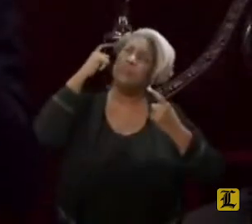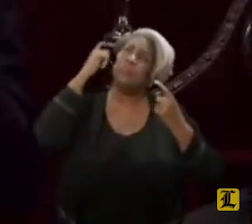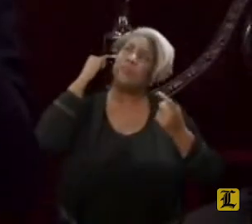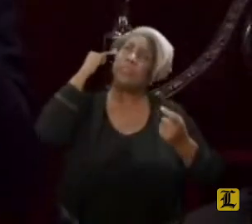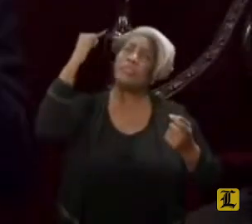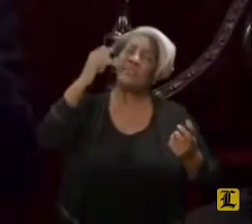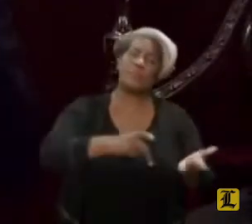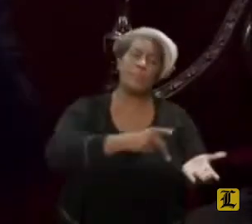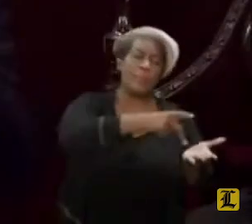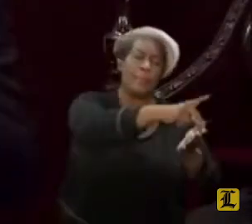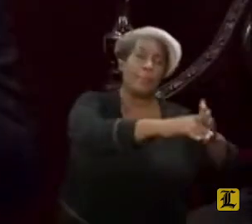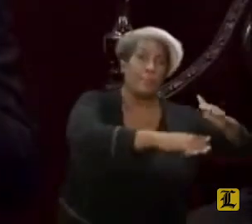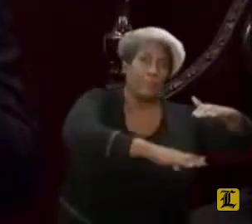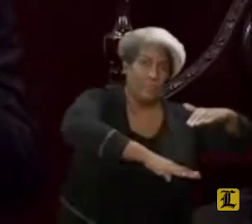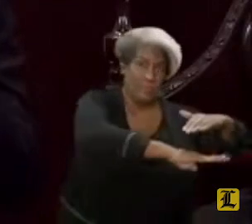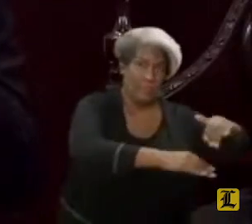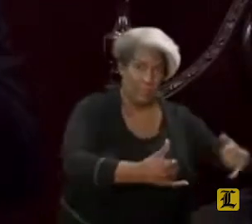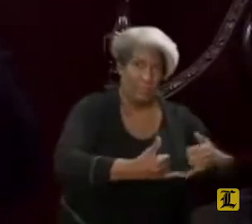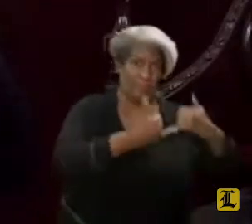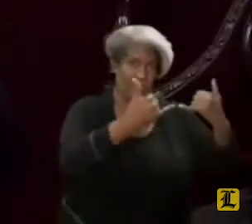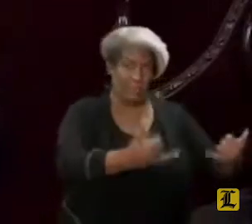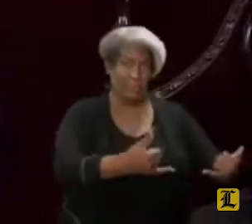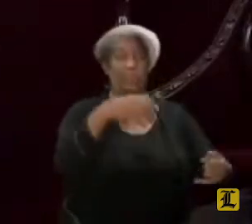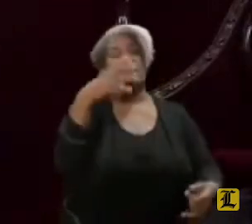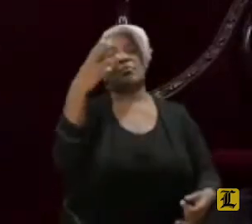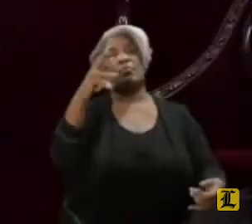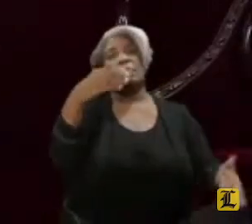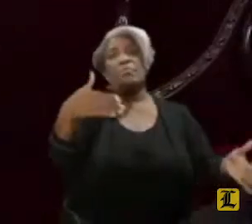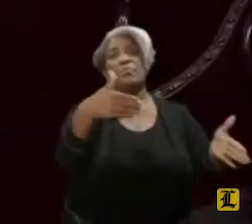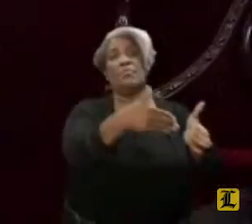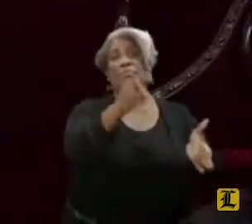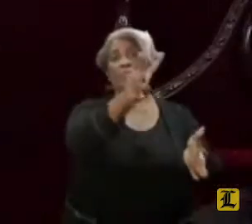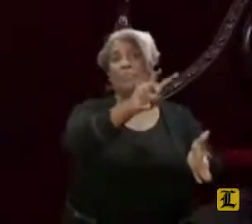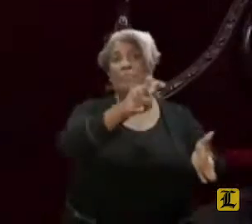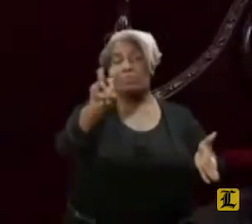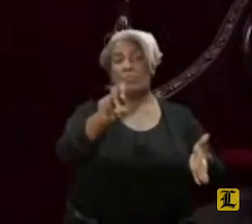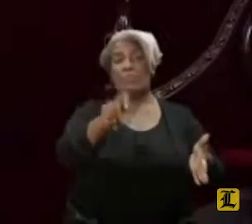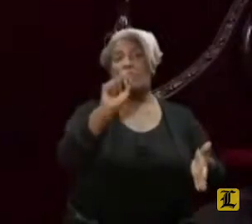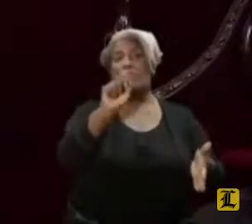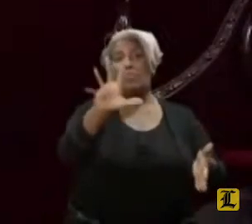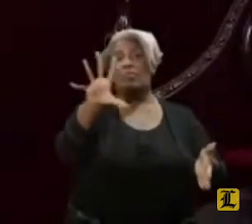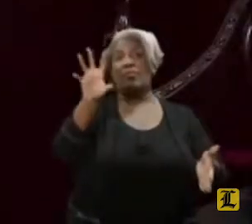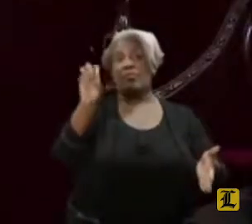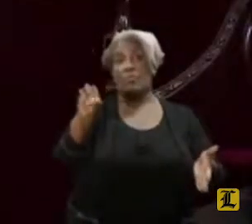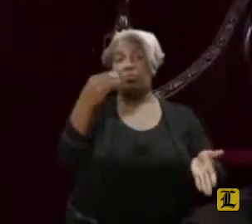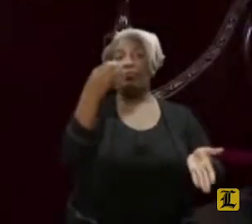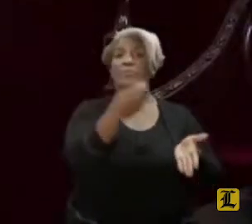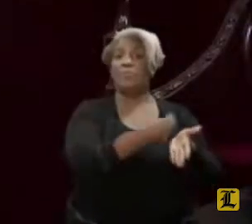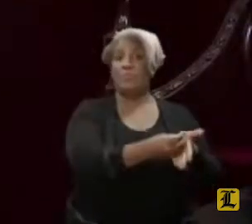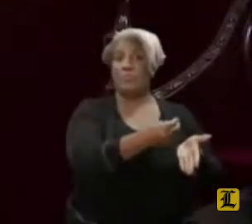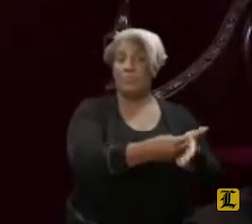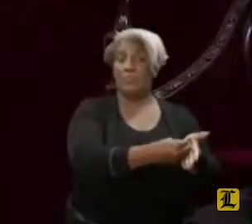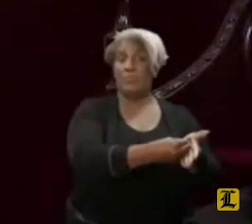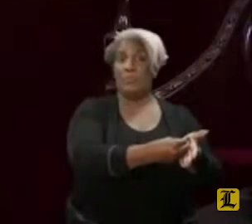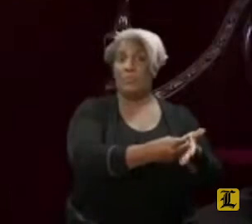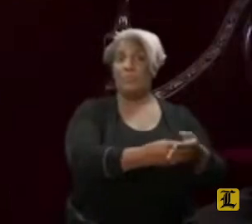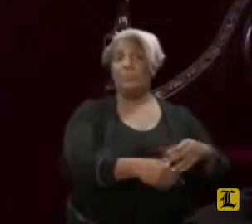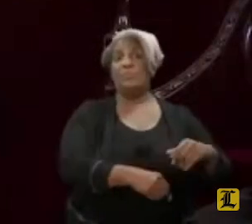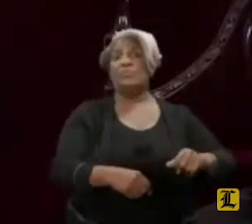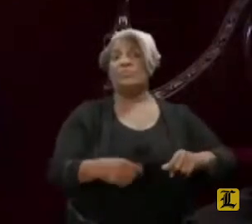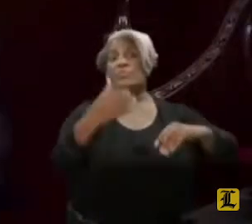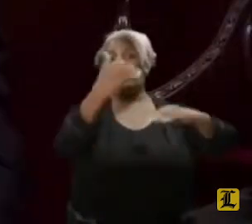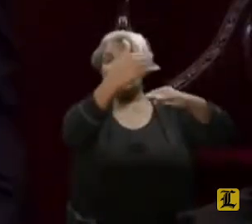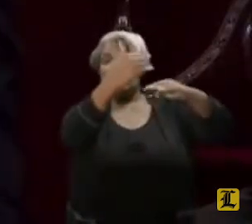salario mínimo promedio de hoy, que es de $16,262.50, dividido entre un